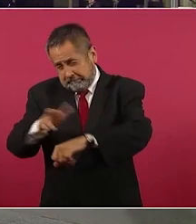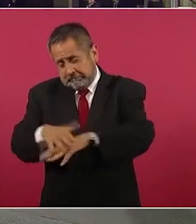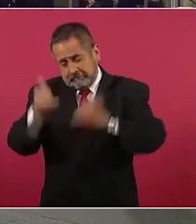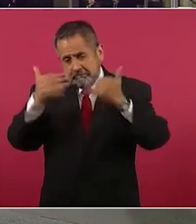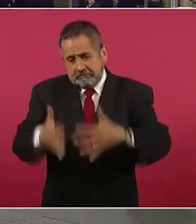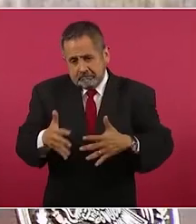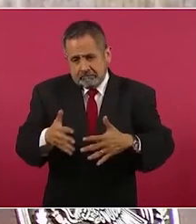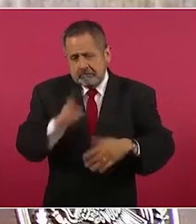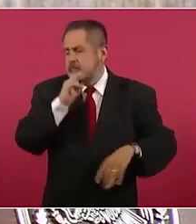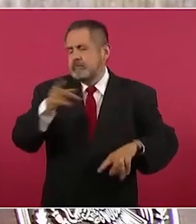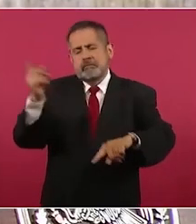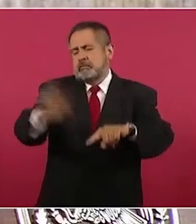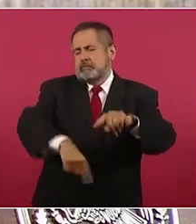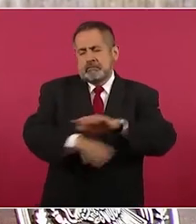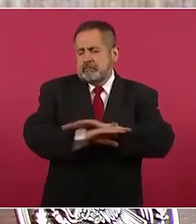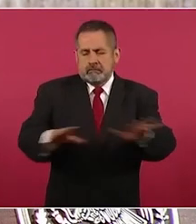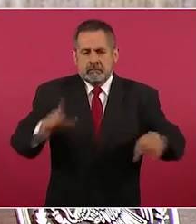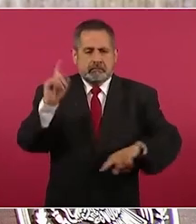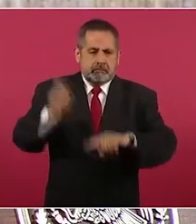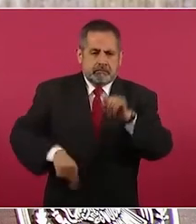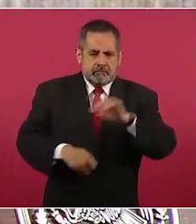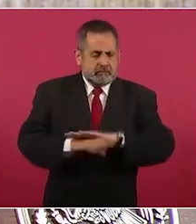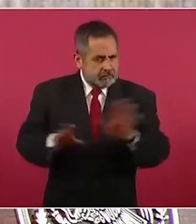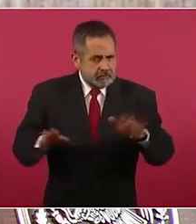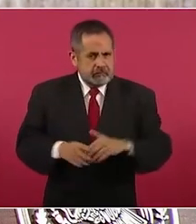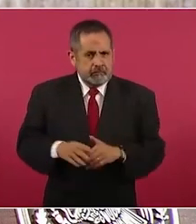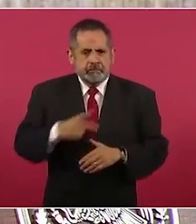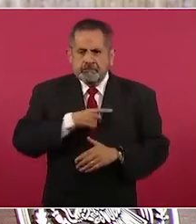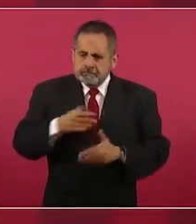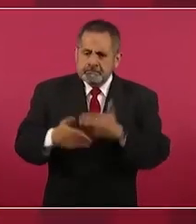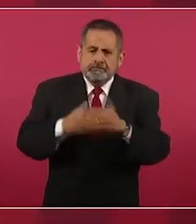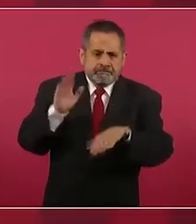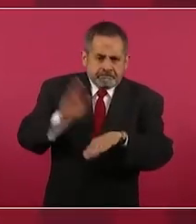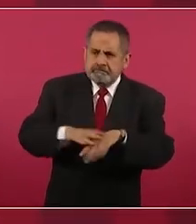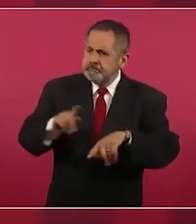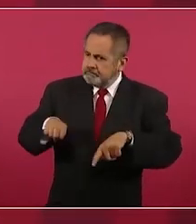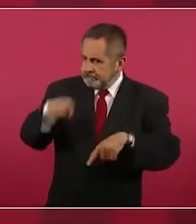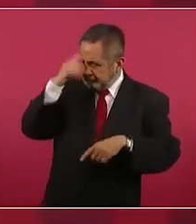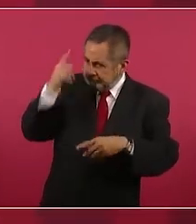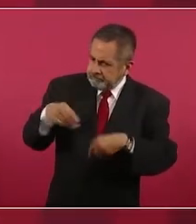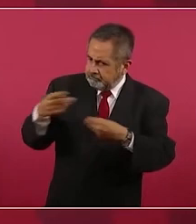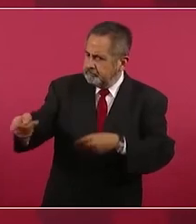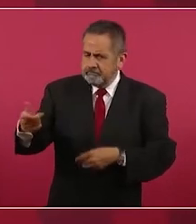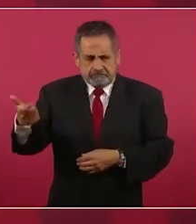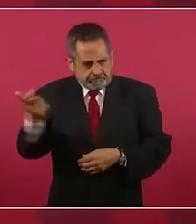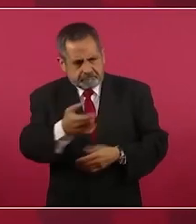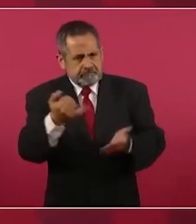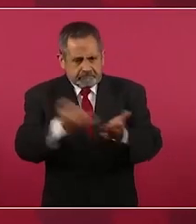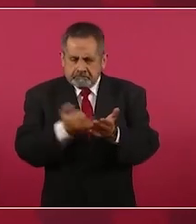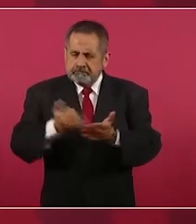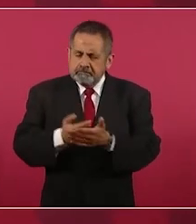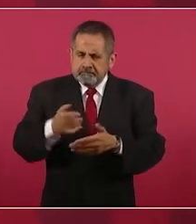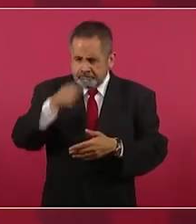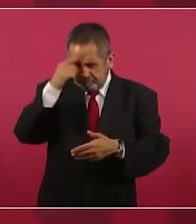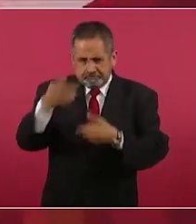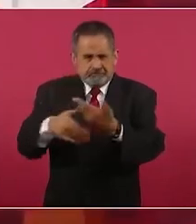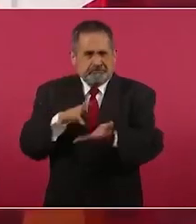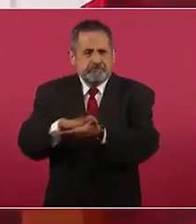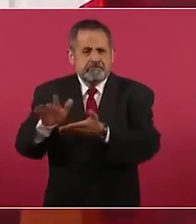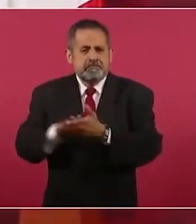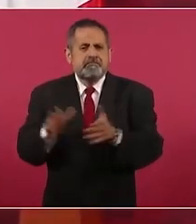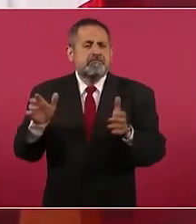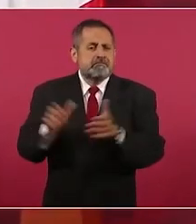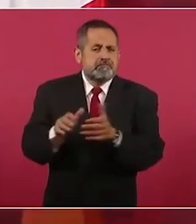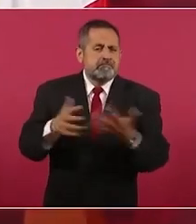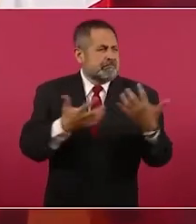que se quite. Hay que darle facilidades a los contribuyentes, sobre todo a los pequeños,